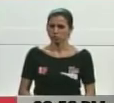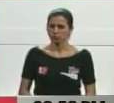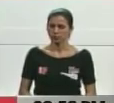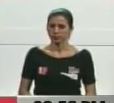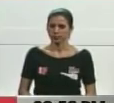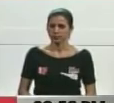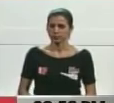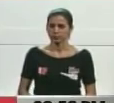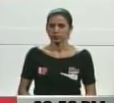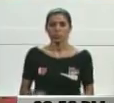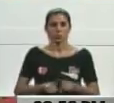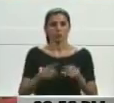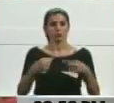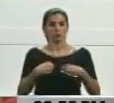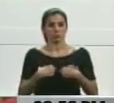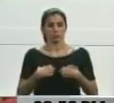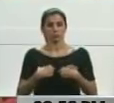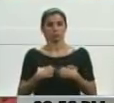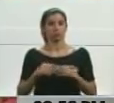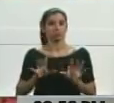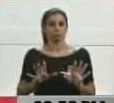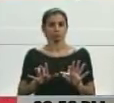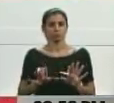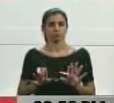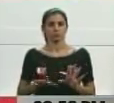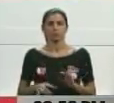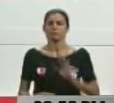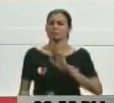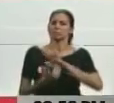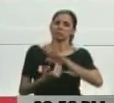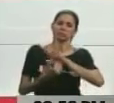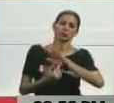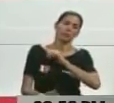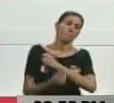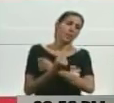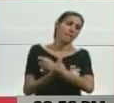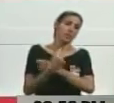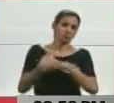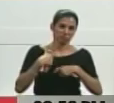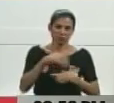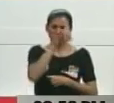Y como yo, como en verdad, más de lo que me han criticado, bueno, ¿qué más van a decir?